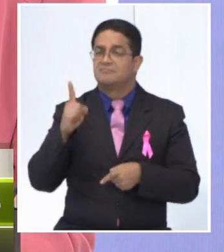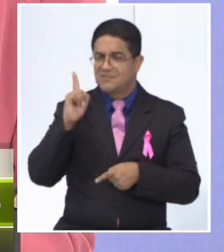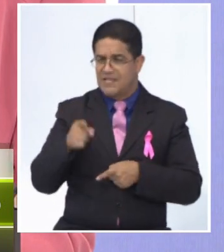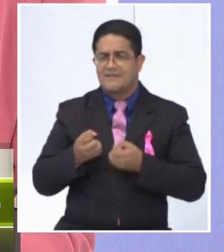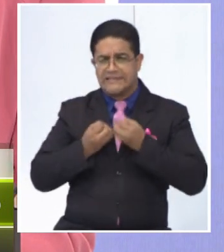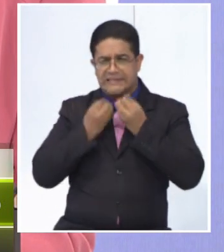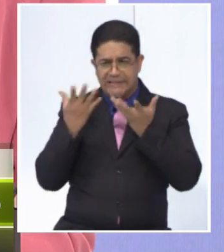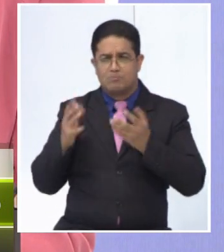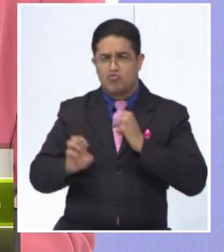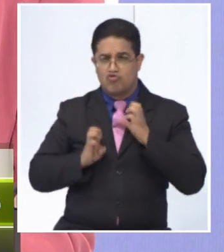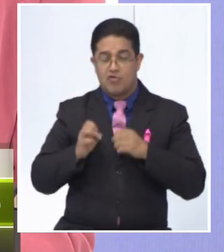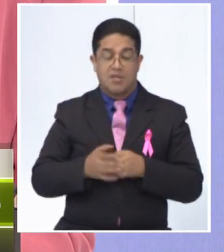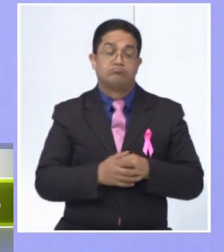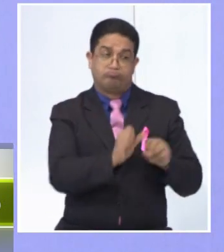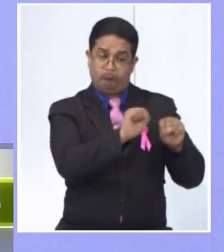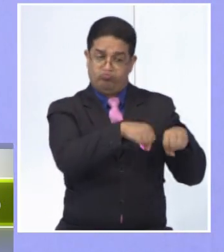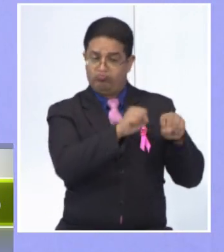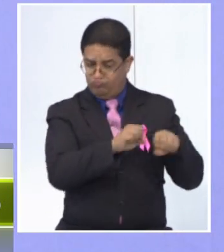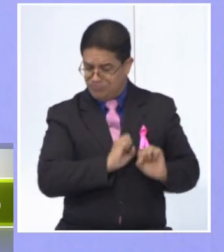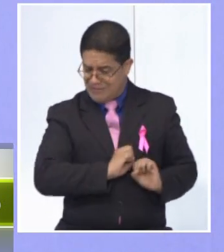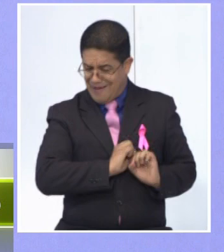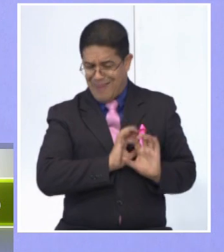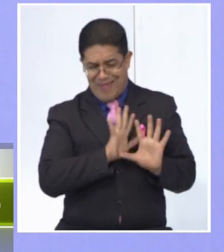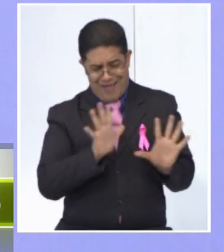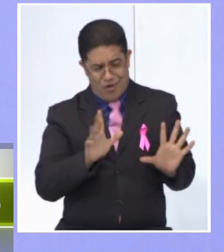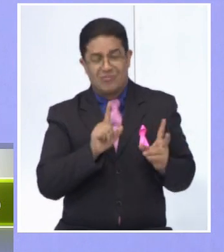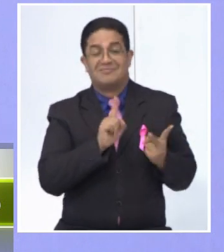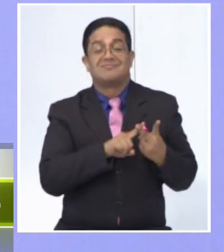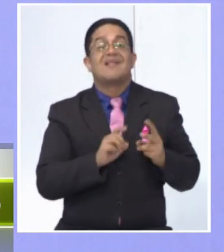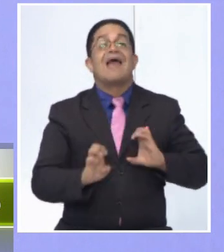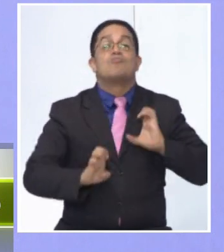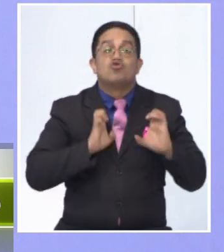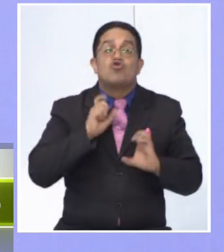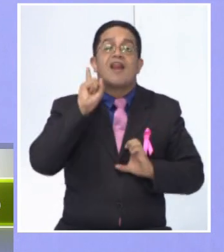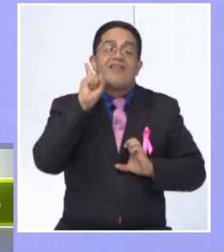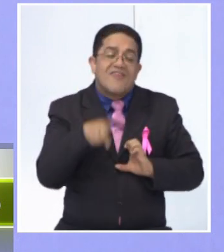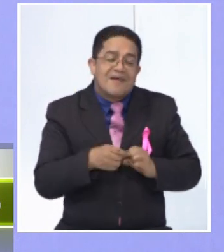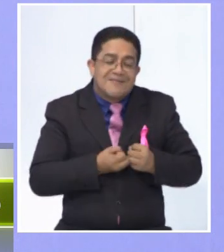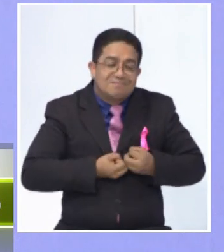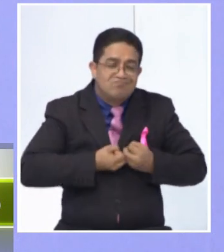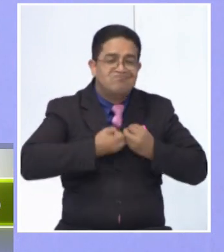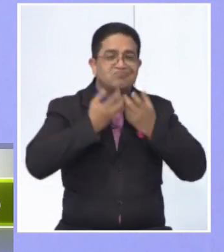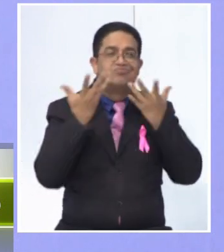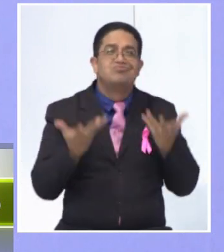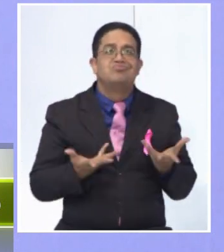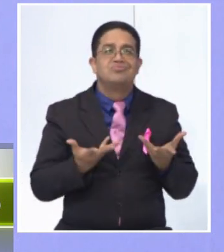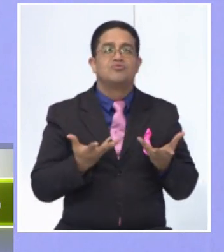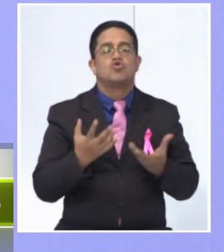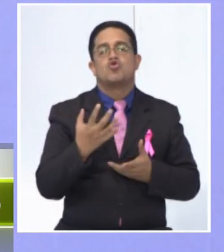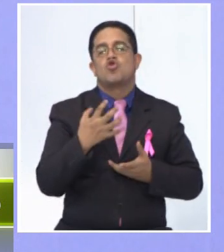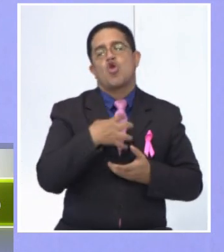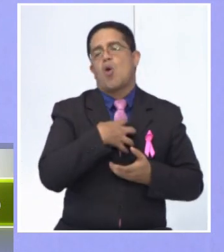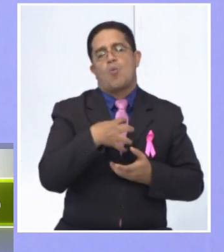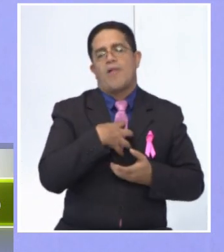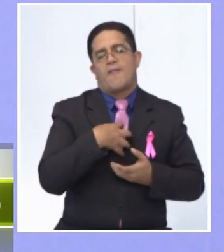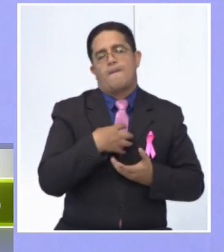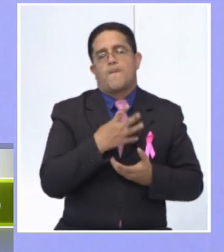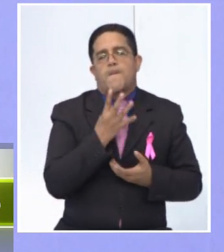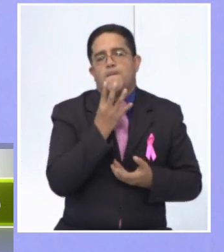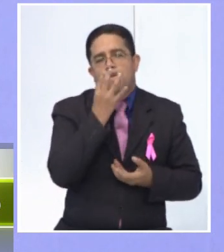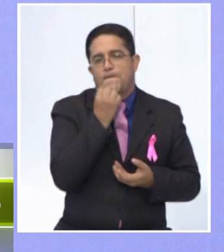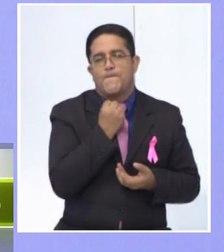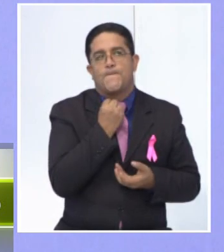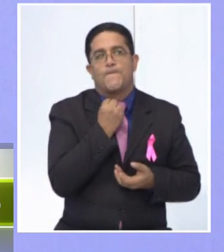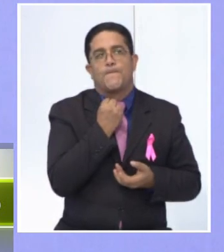las emociones, ¿no? Claro, exactamente. Las emociones hay que expresarlas y no podemos ni ocultarlas ni